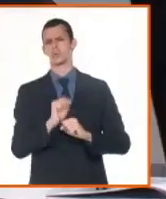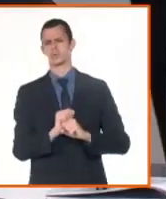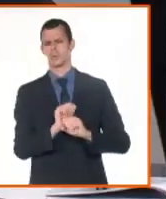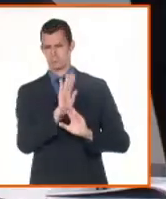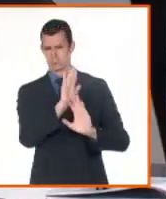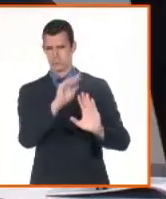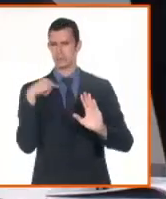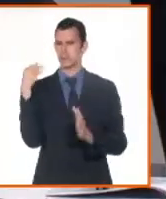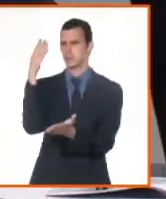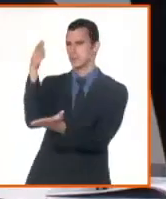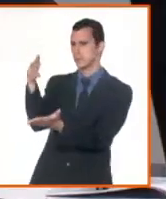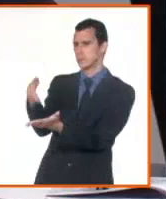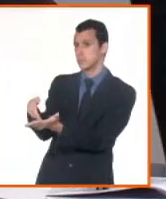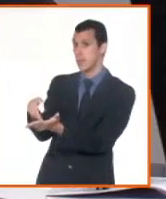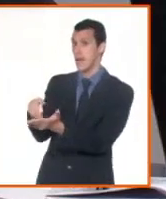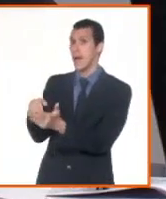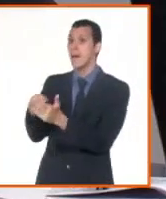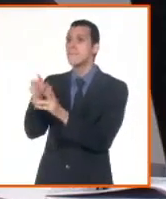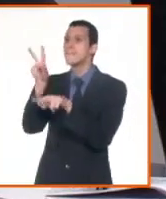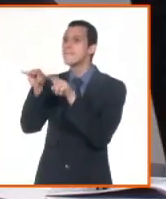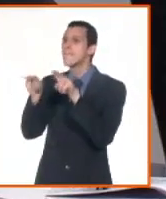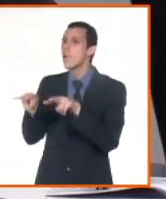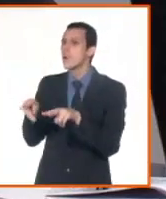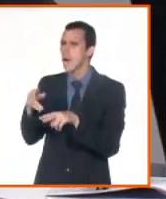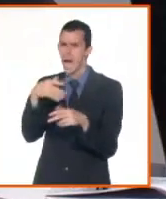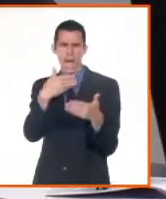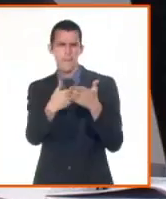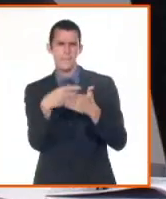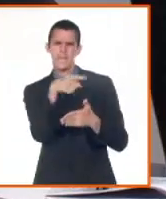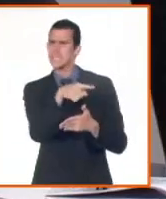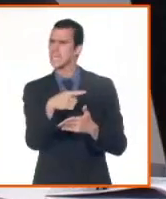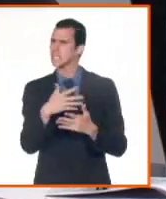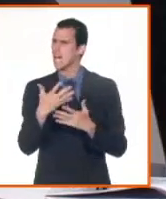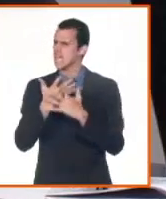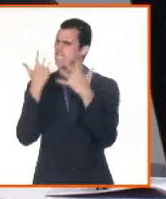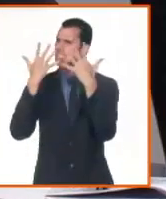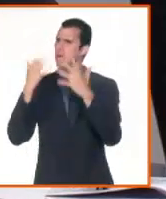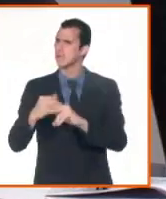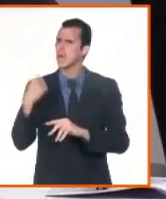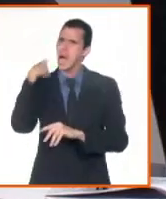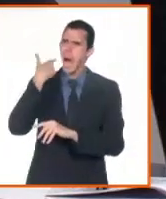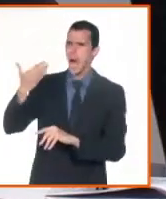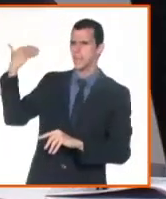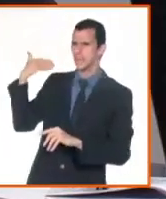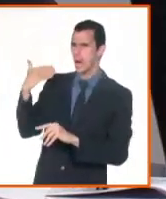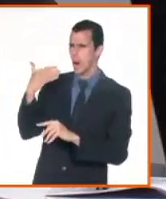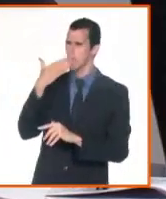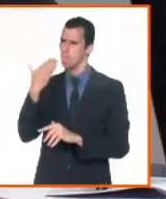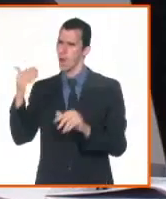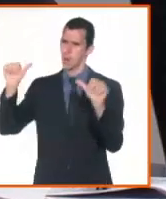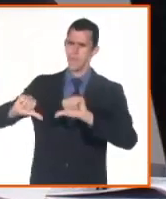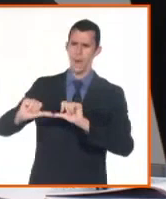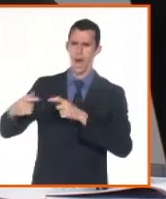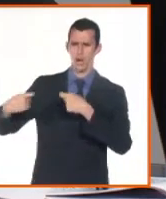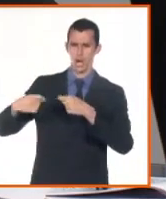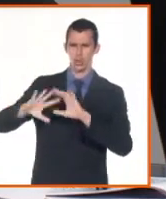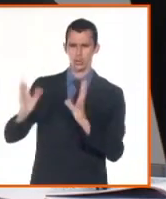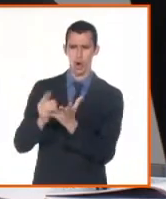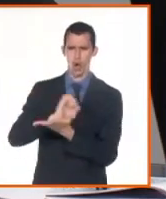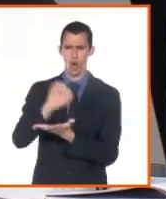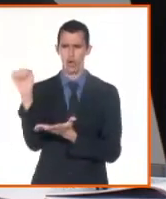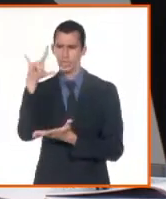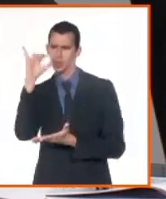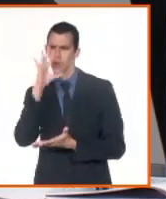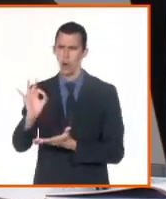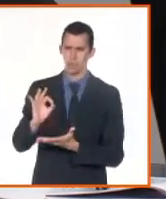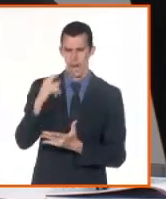hacer a través del registro mercantil cuando las MIPIME comiencen a tributar, a partir de este año, las que ya llevan un año